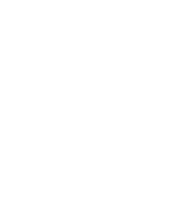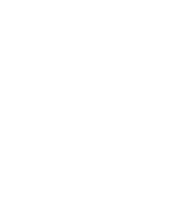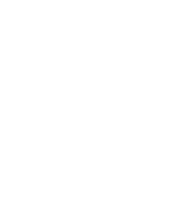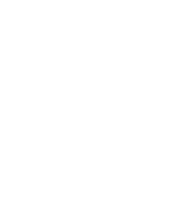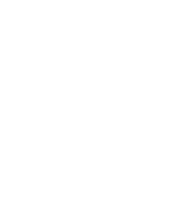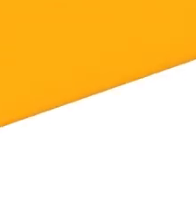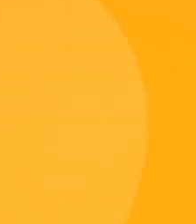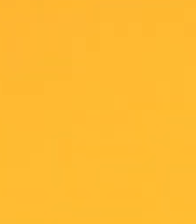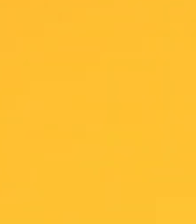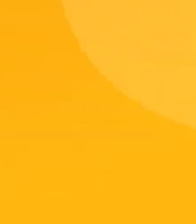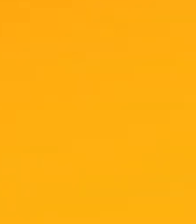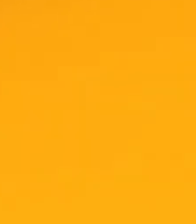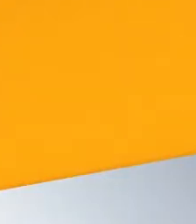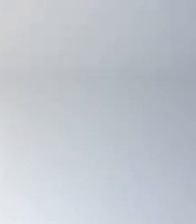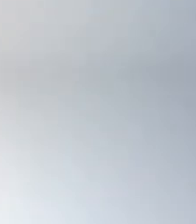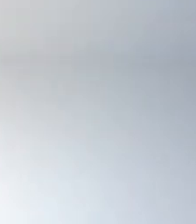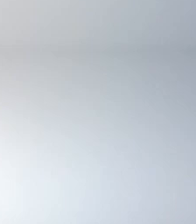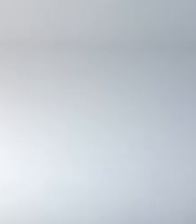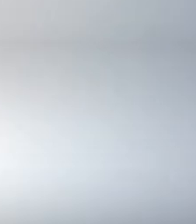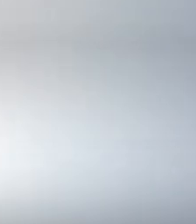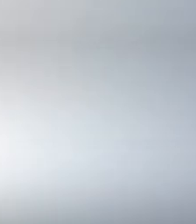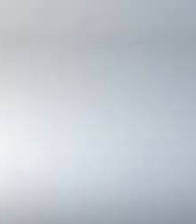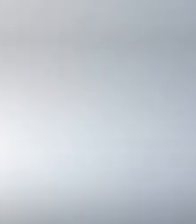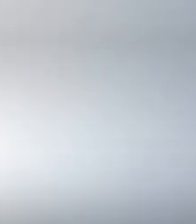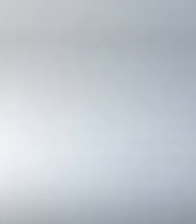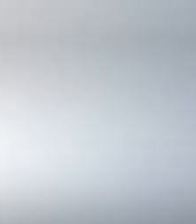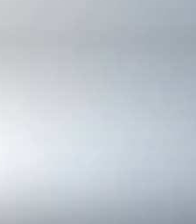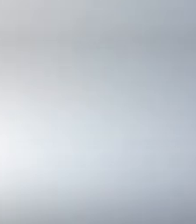¡Gracias! ¡Gracias!